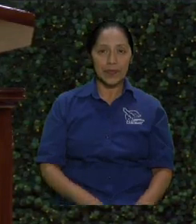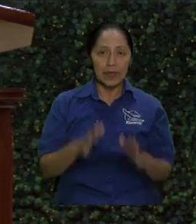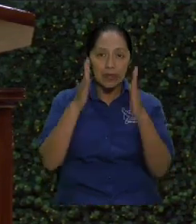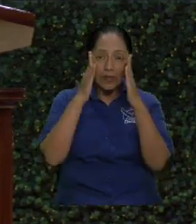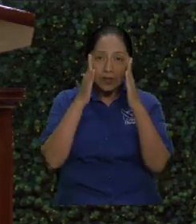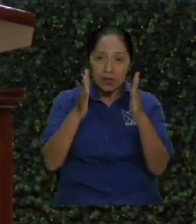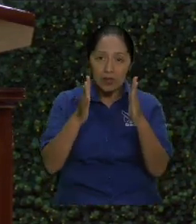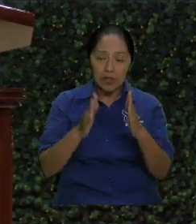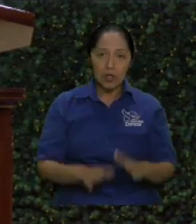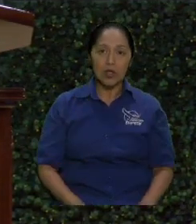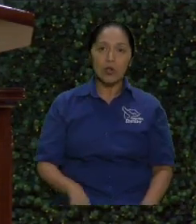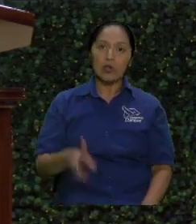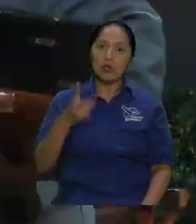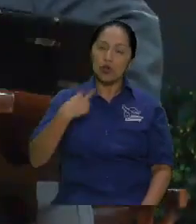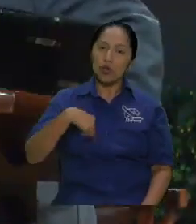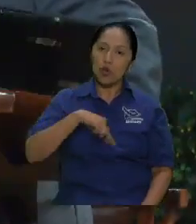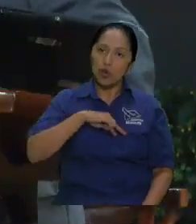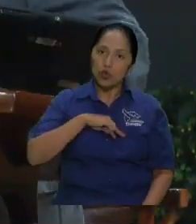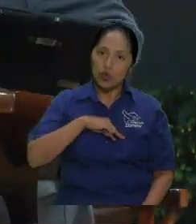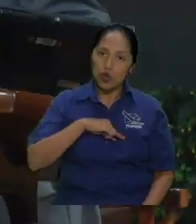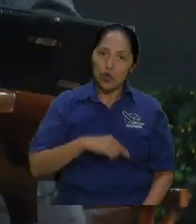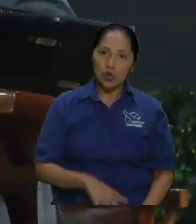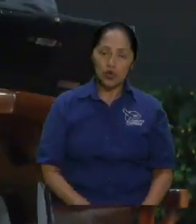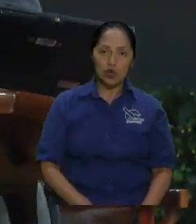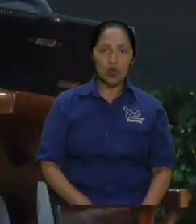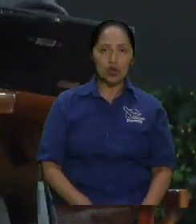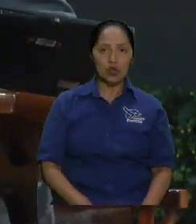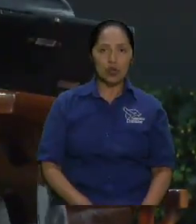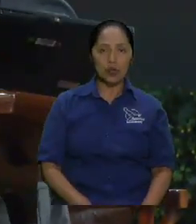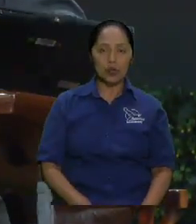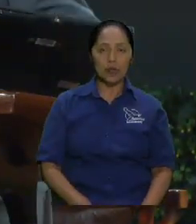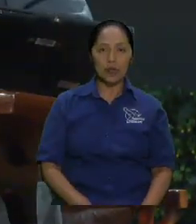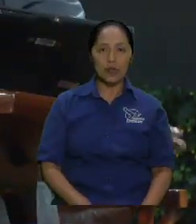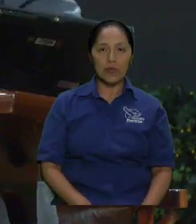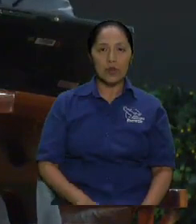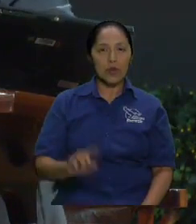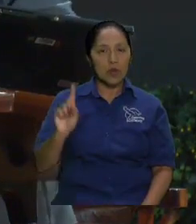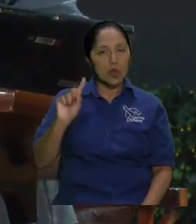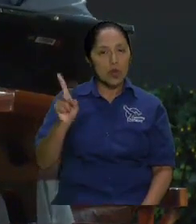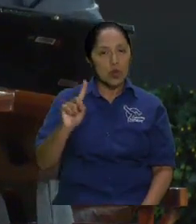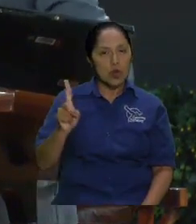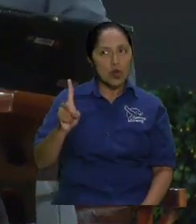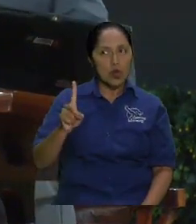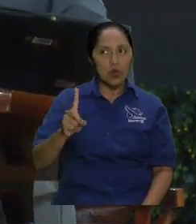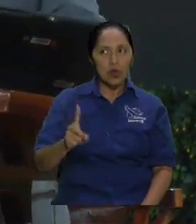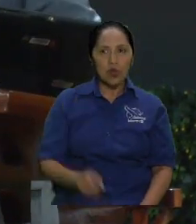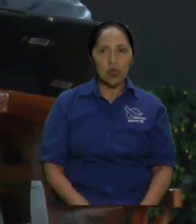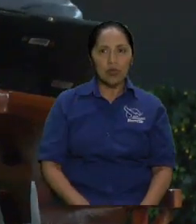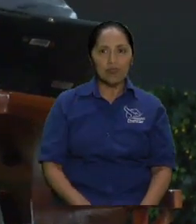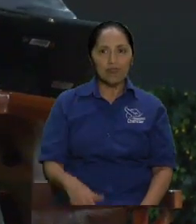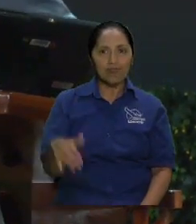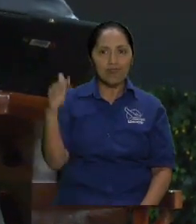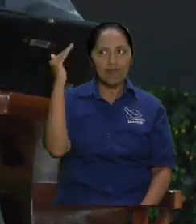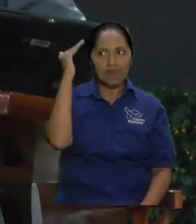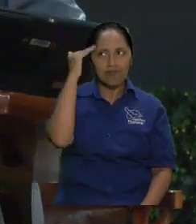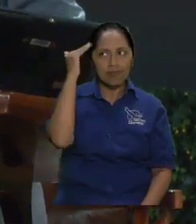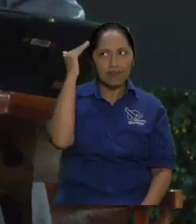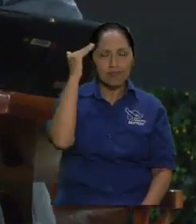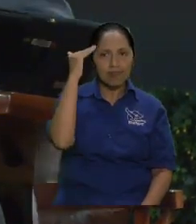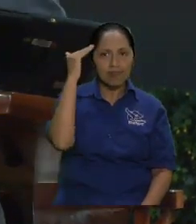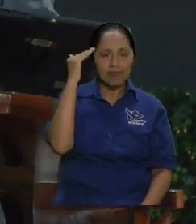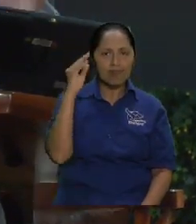si no sabemos comer en lo físico, por favor, no me va, no, no, no me va a venir con que lo estoy acusando,